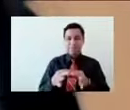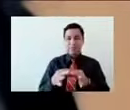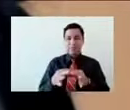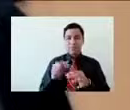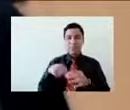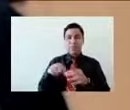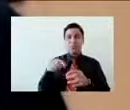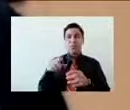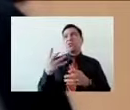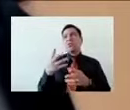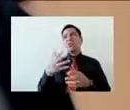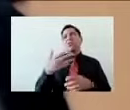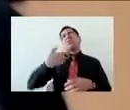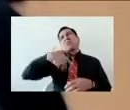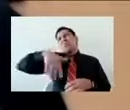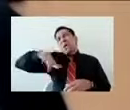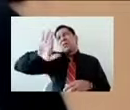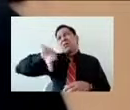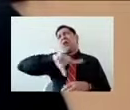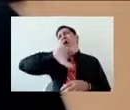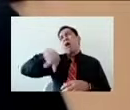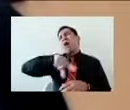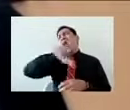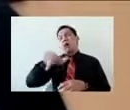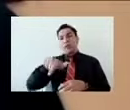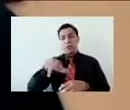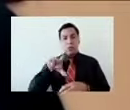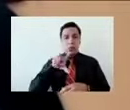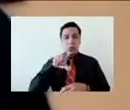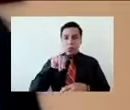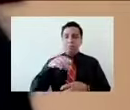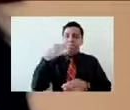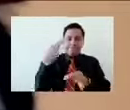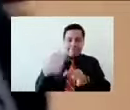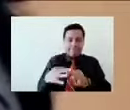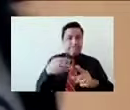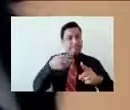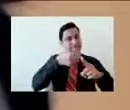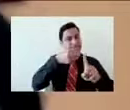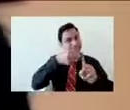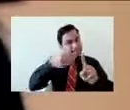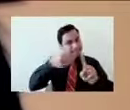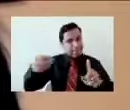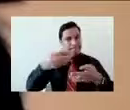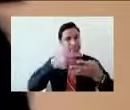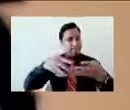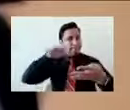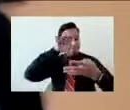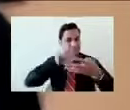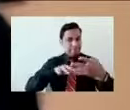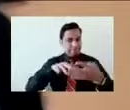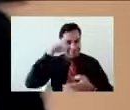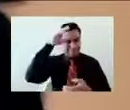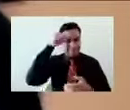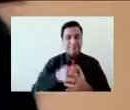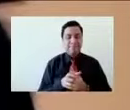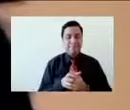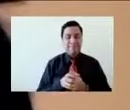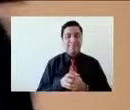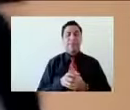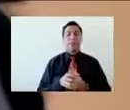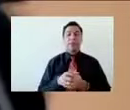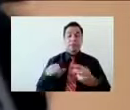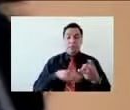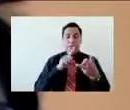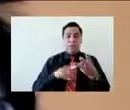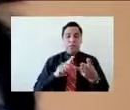comentaba también era la parte de las competencias sociales. Dentro de las competencias sociales, pues bueno, vamos a algo fundamental